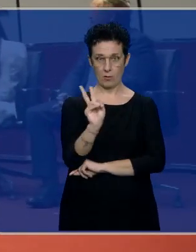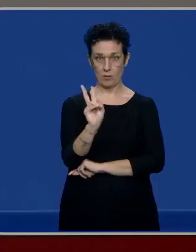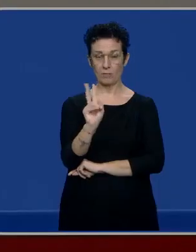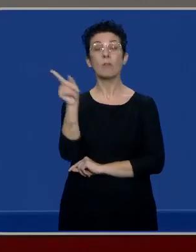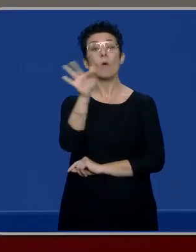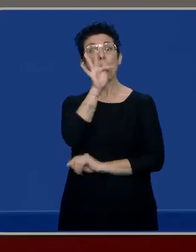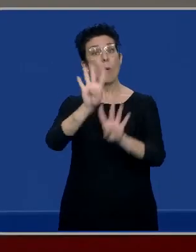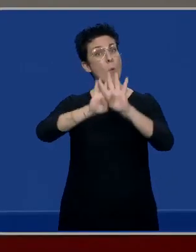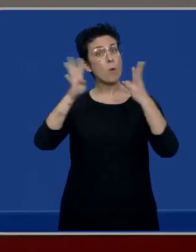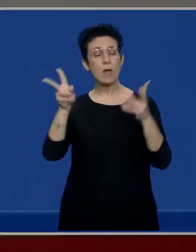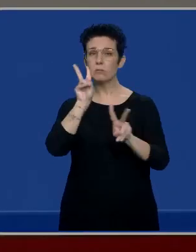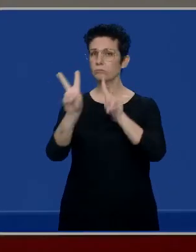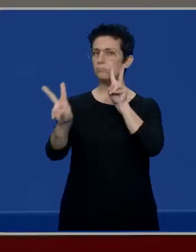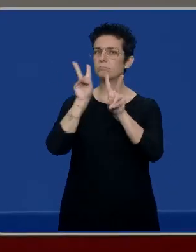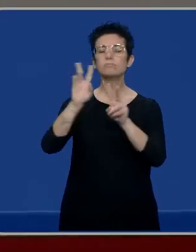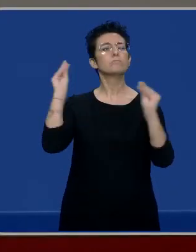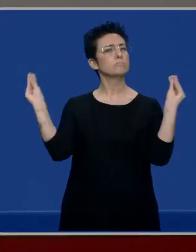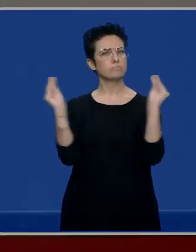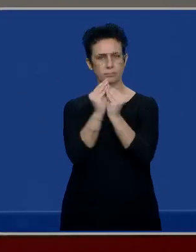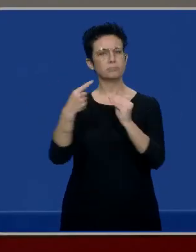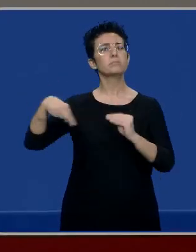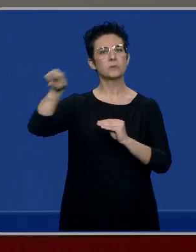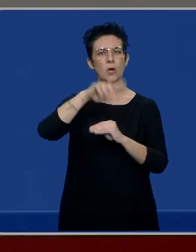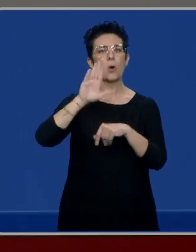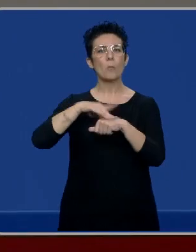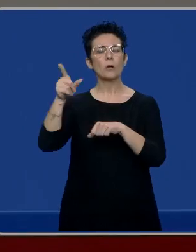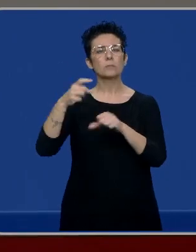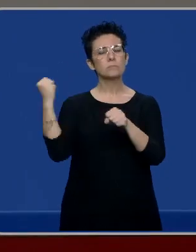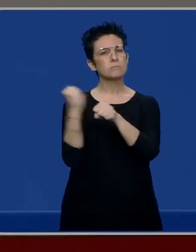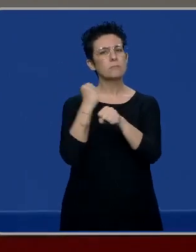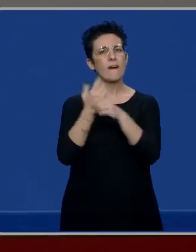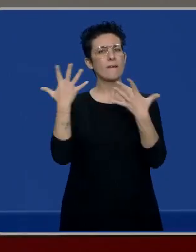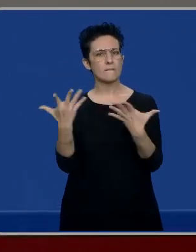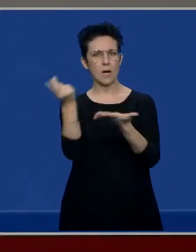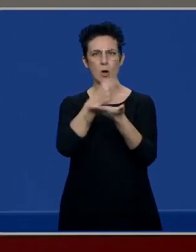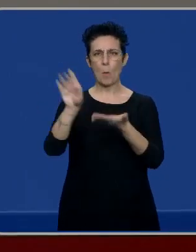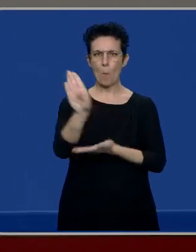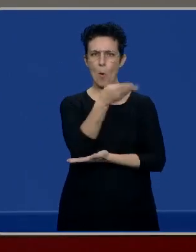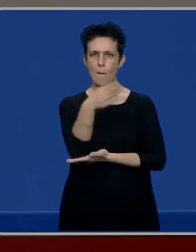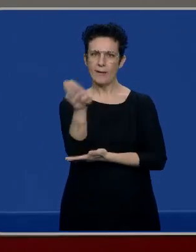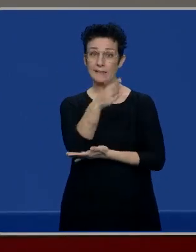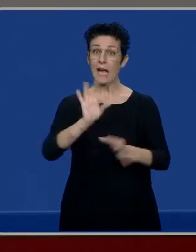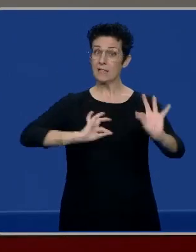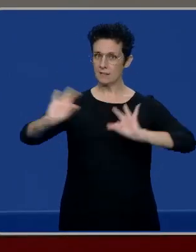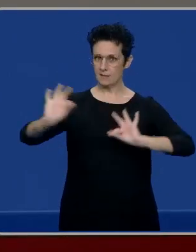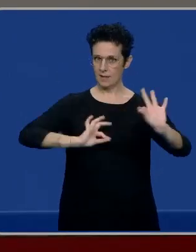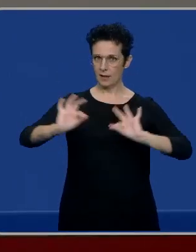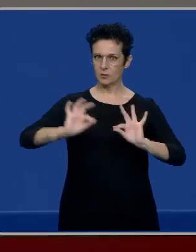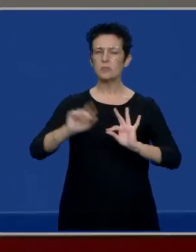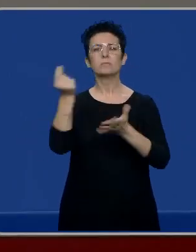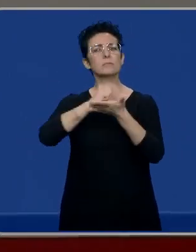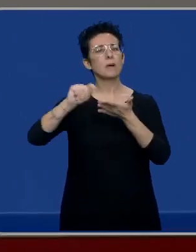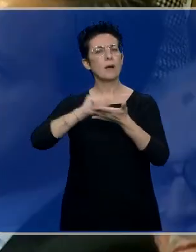jurado ha reconocido por unanimidad su obra literaria pues ha frecuentado la poesía y el ensayo y ha publicado también estudios que abarcan desde